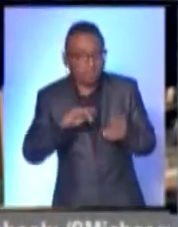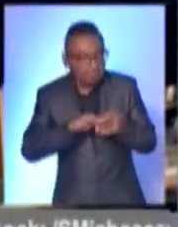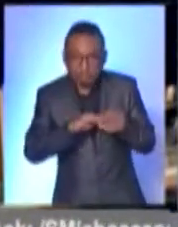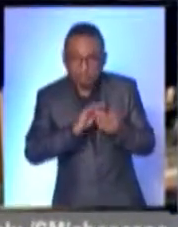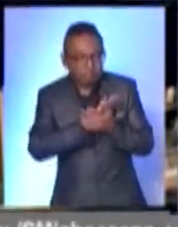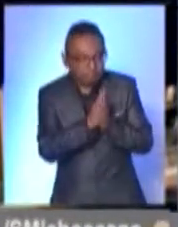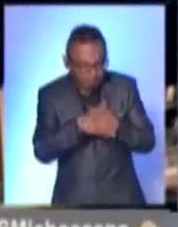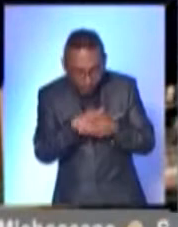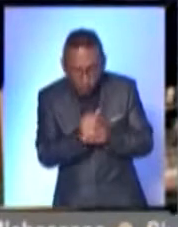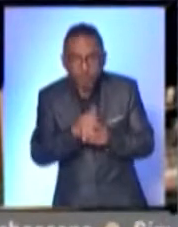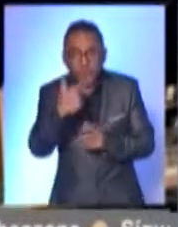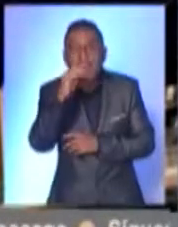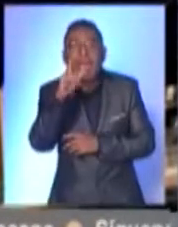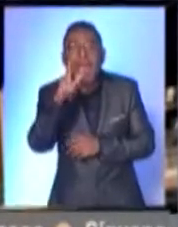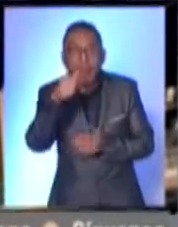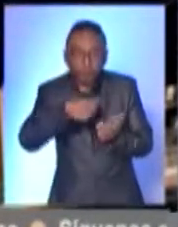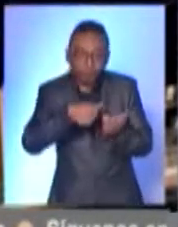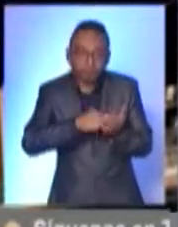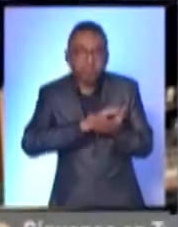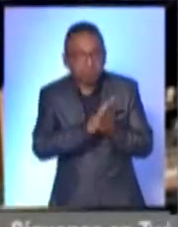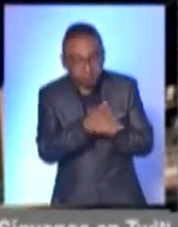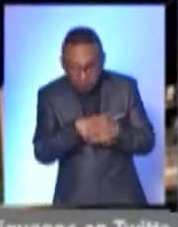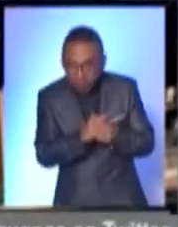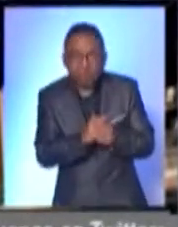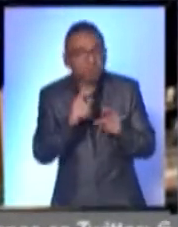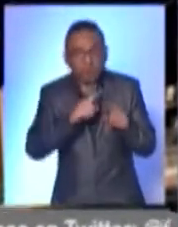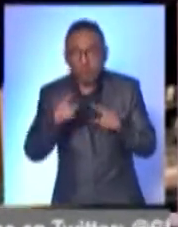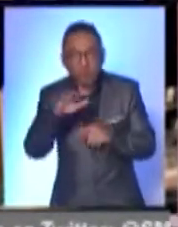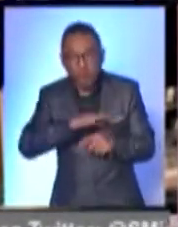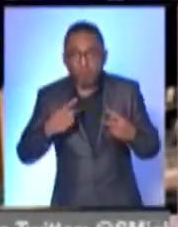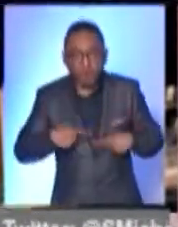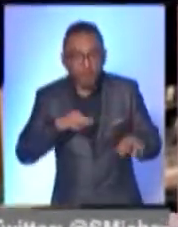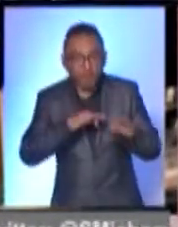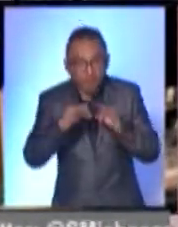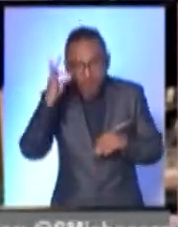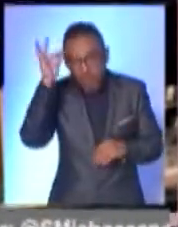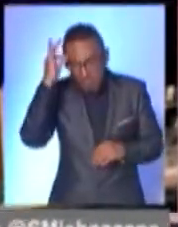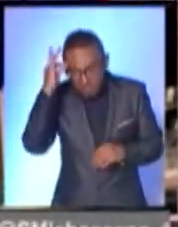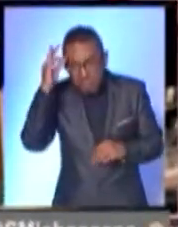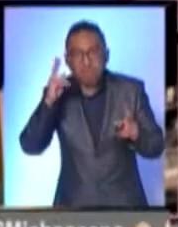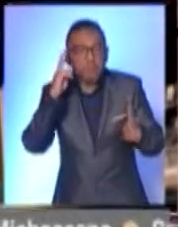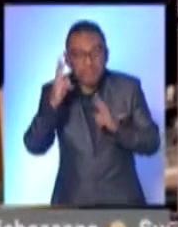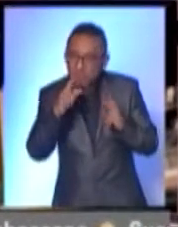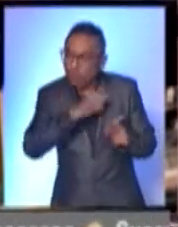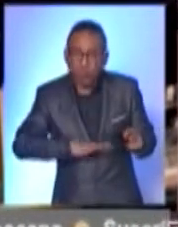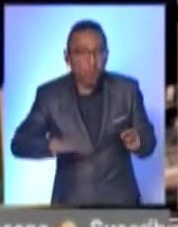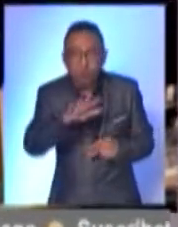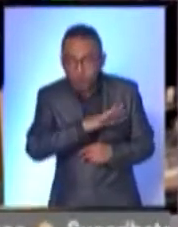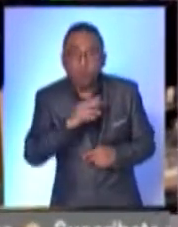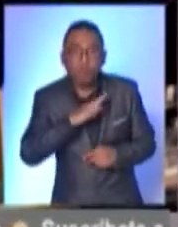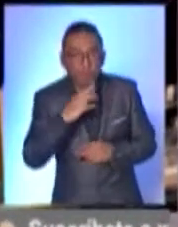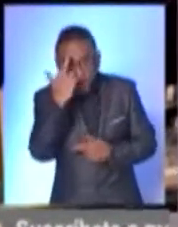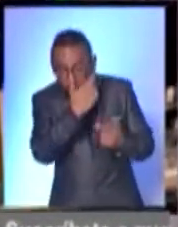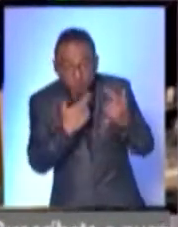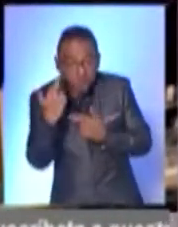alcohol en gel para todos nuestros visitantes, colaboradores, trabajadores también. Tenemos nuestra revisión, nuestros